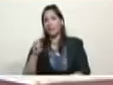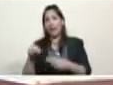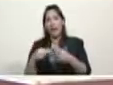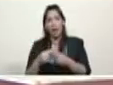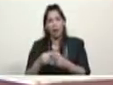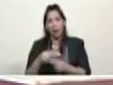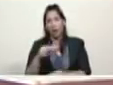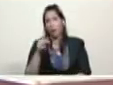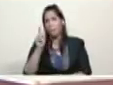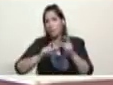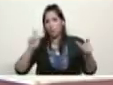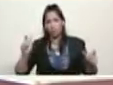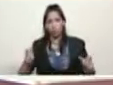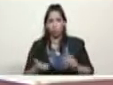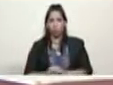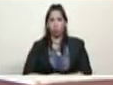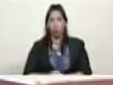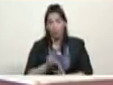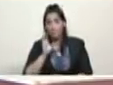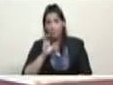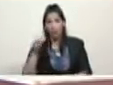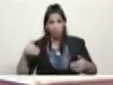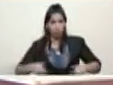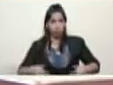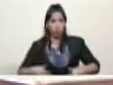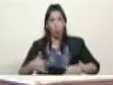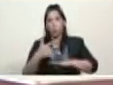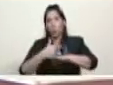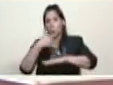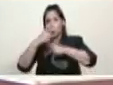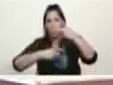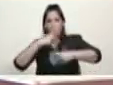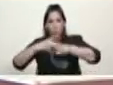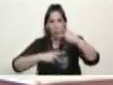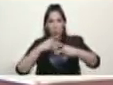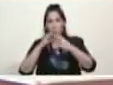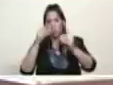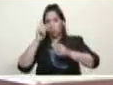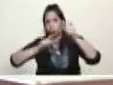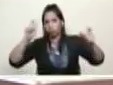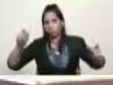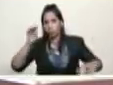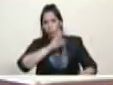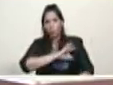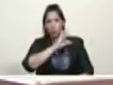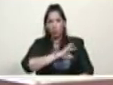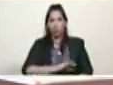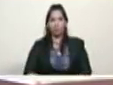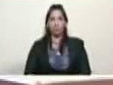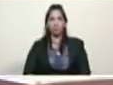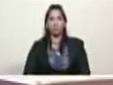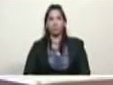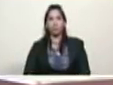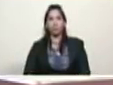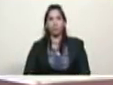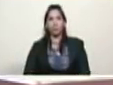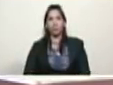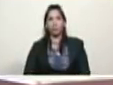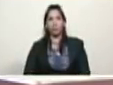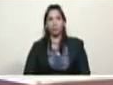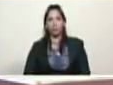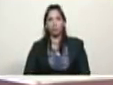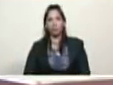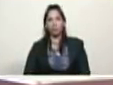el país es un esfuerzo del gobierno a los productores, de los productores para la sociedad. En el sector